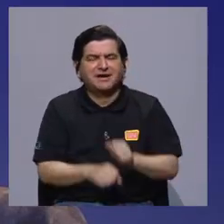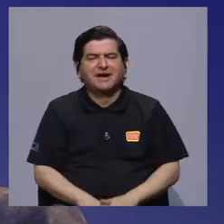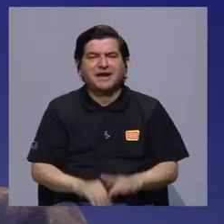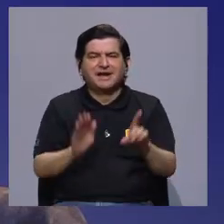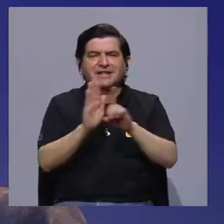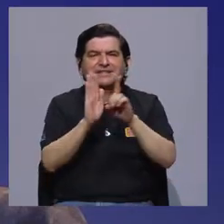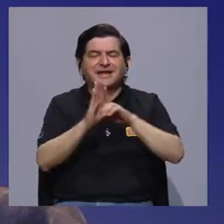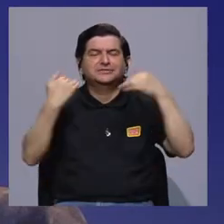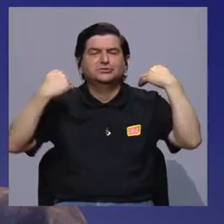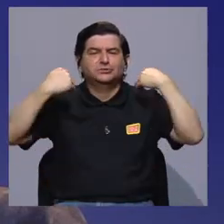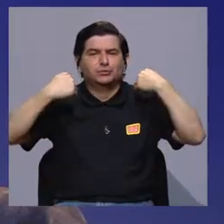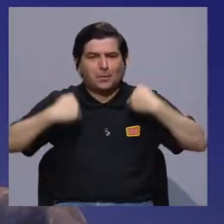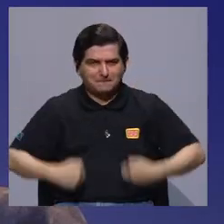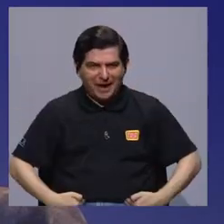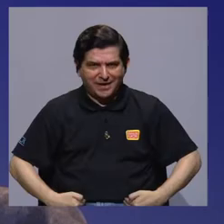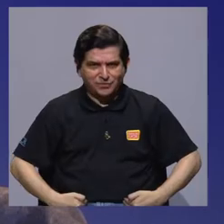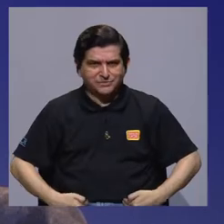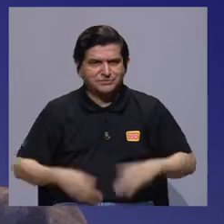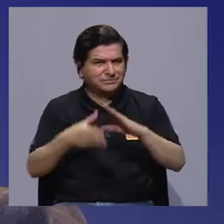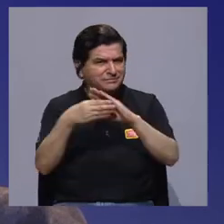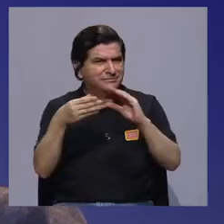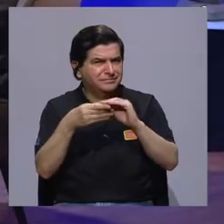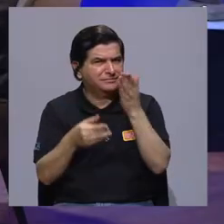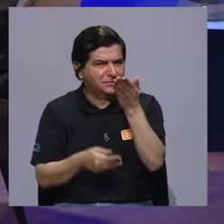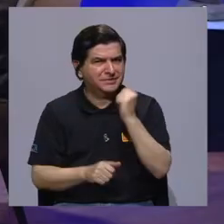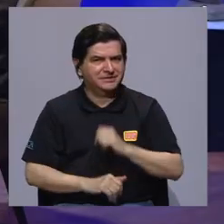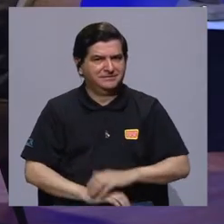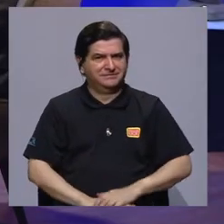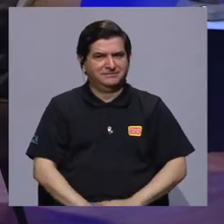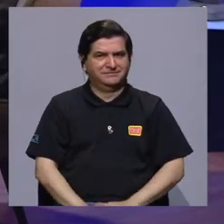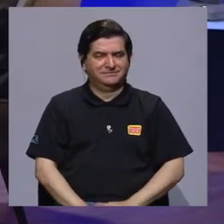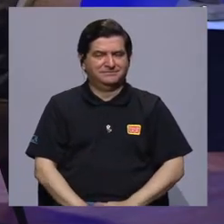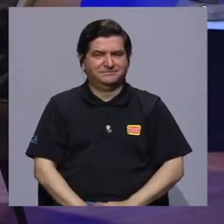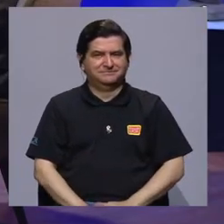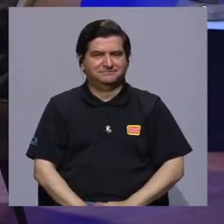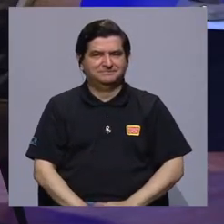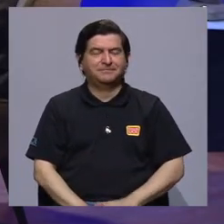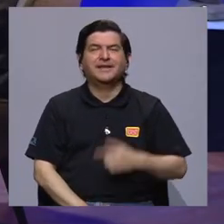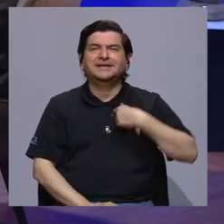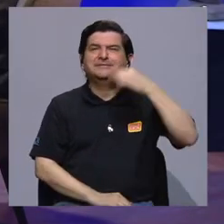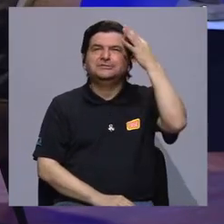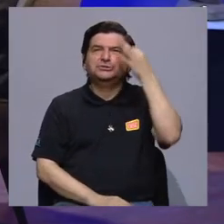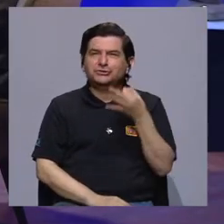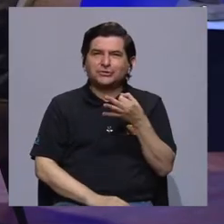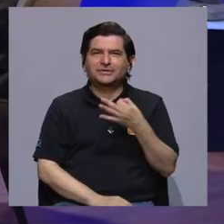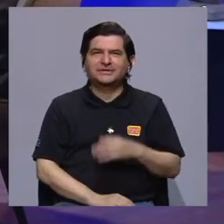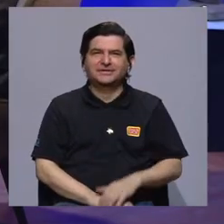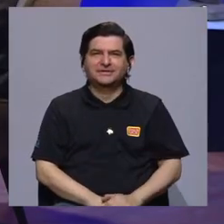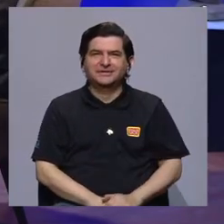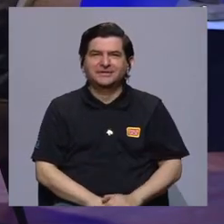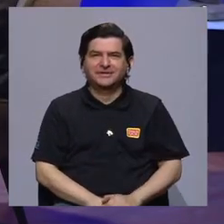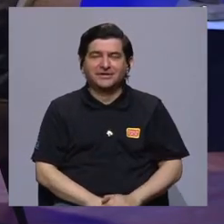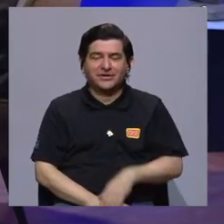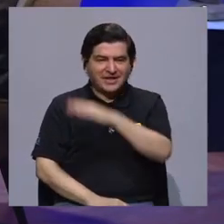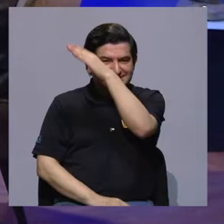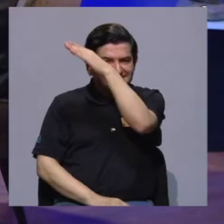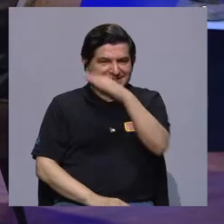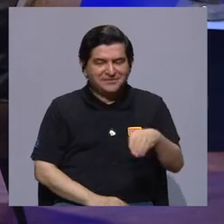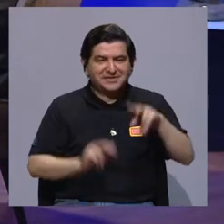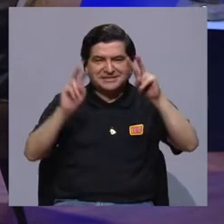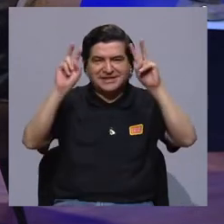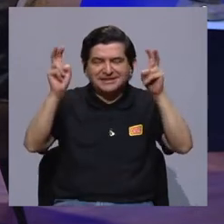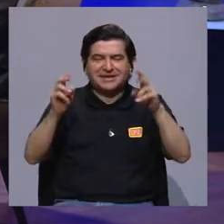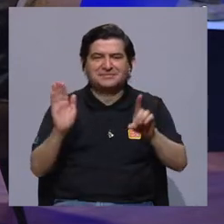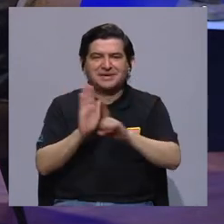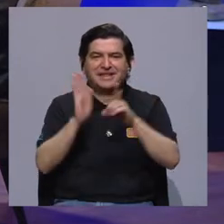tema de derechos humanos. Coméntenos. Sí, bueno, yo creo que en ese sentido ha sido transversal el